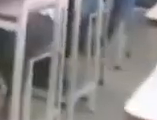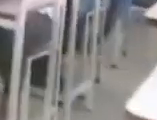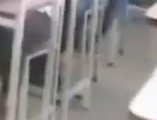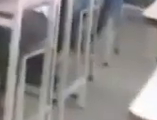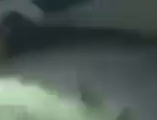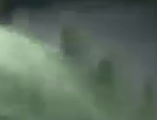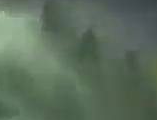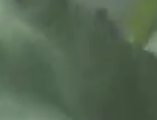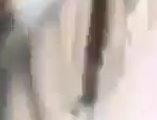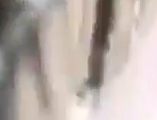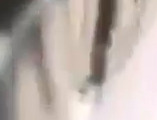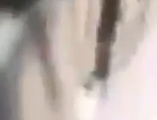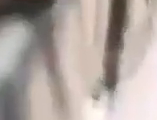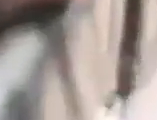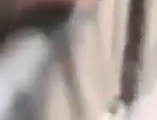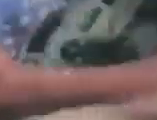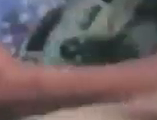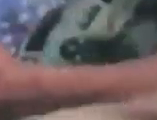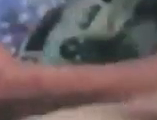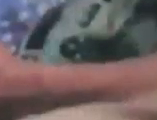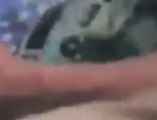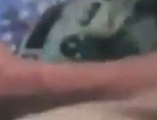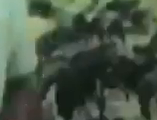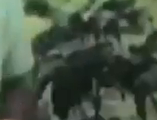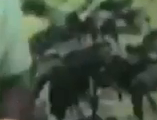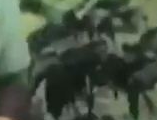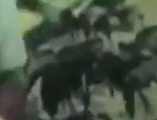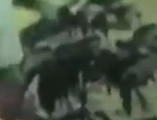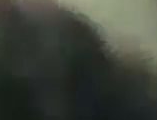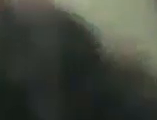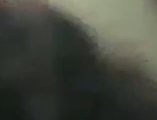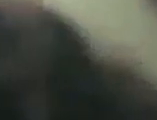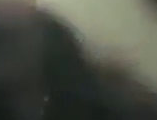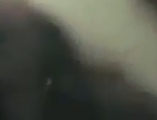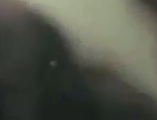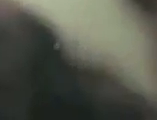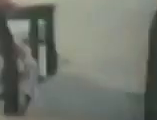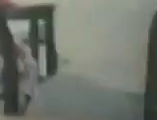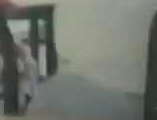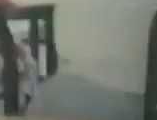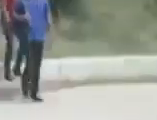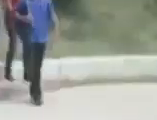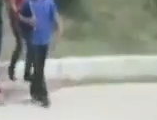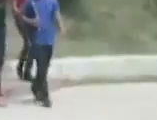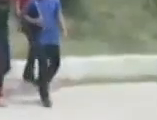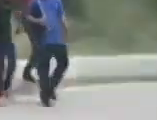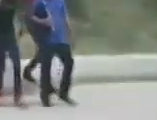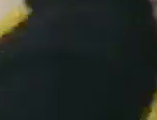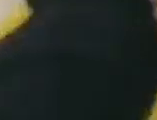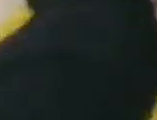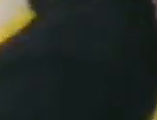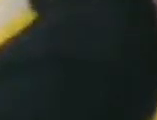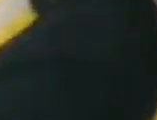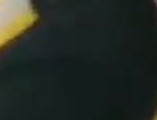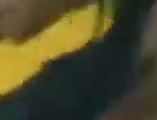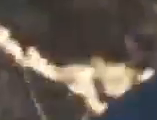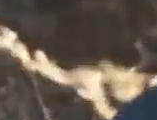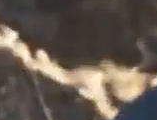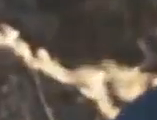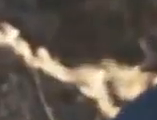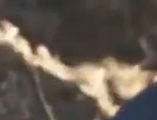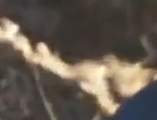respondan a las necesidades actuales del país. Impulsando la transformación de la educación